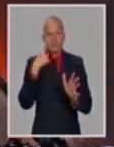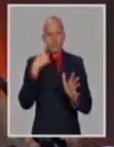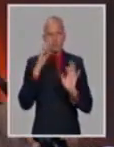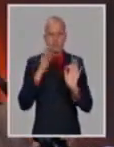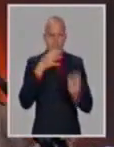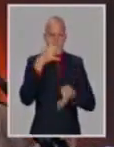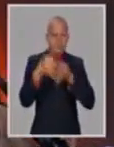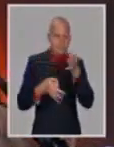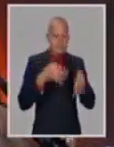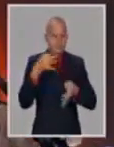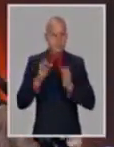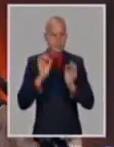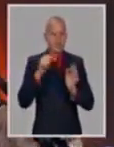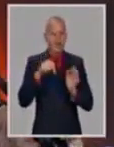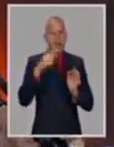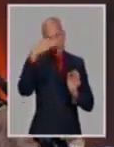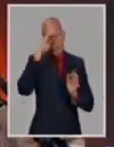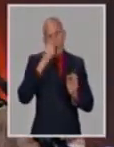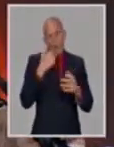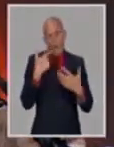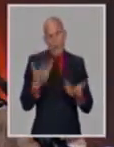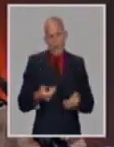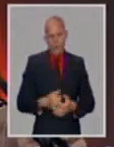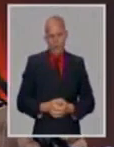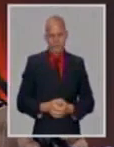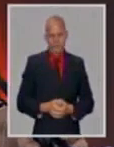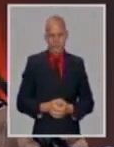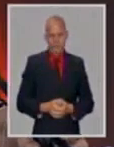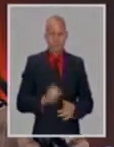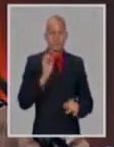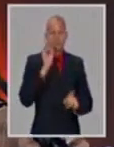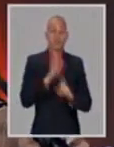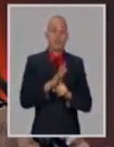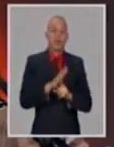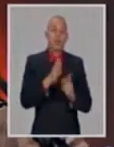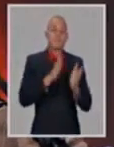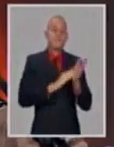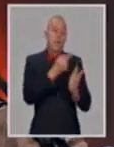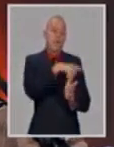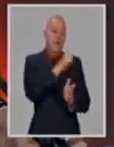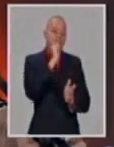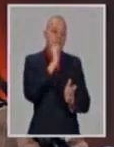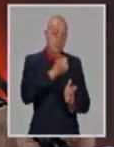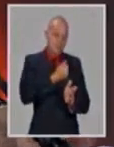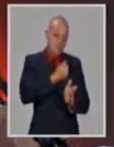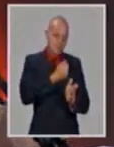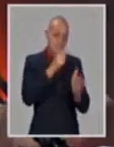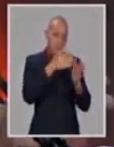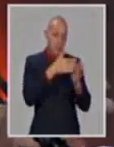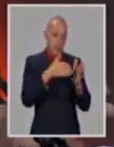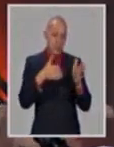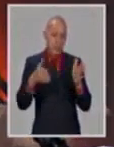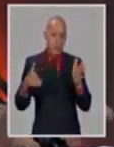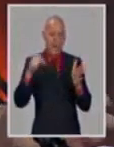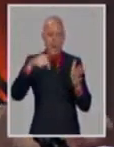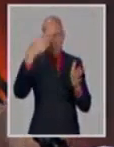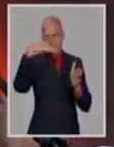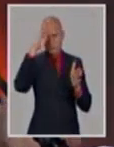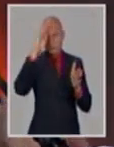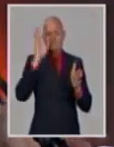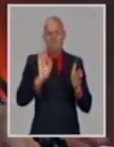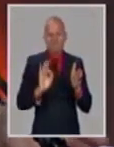el momento donde estamos. Desde finales de diciembre se observa un incremento